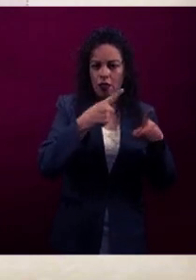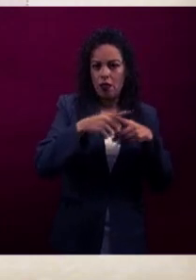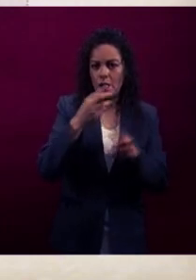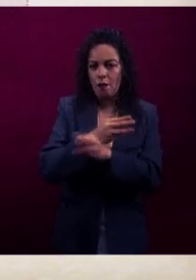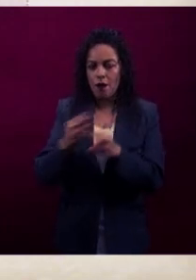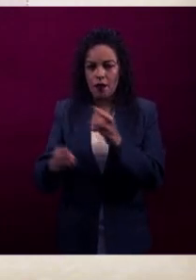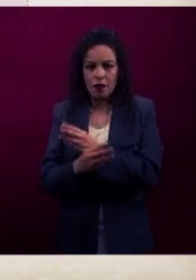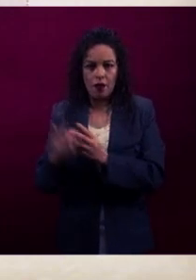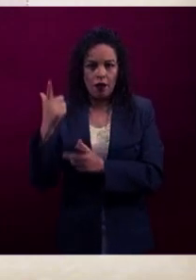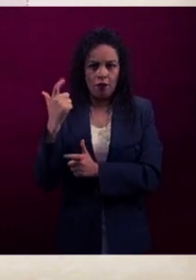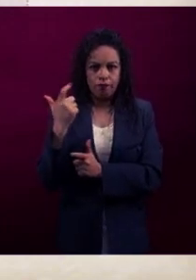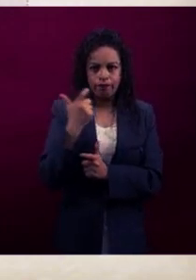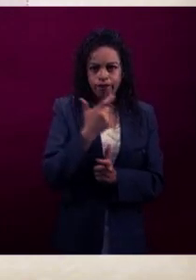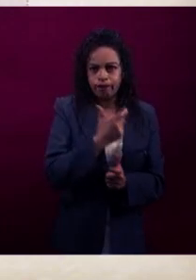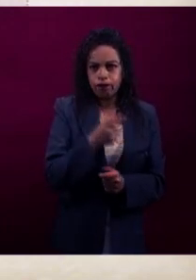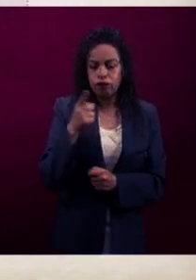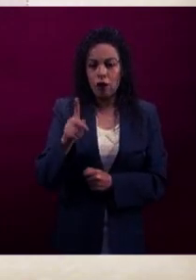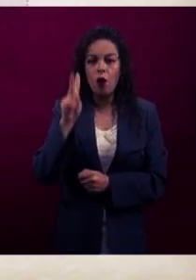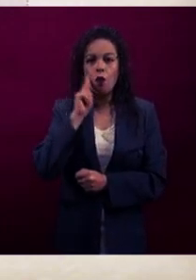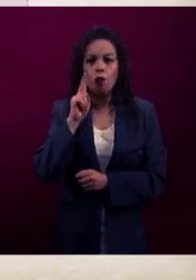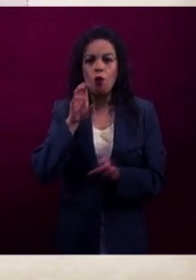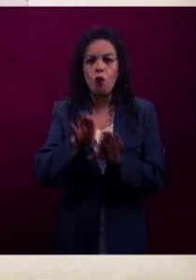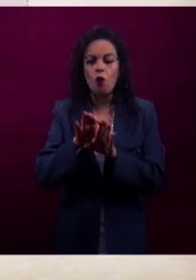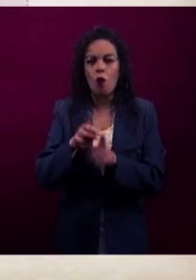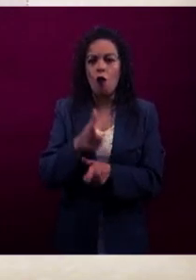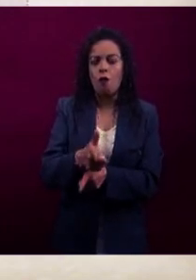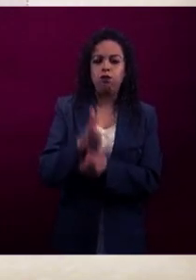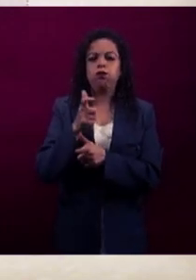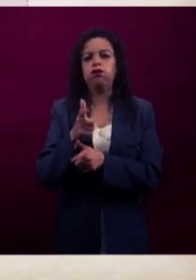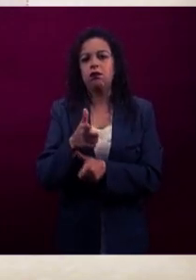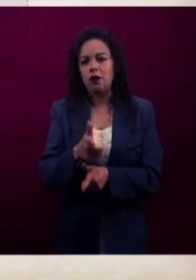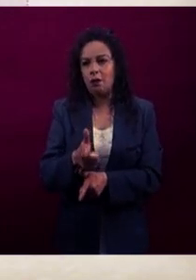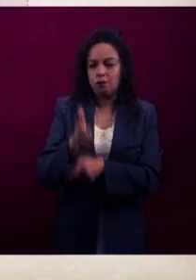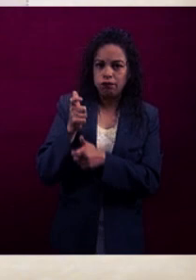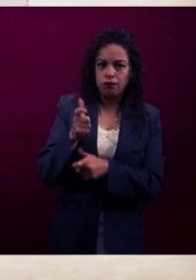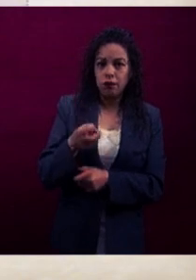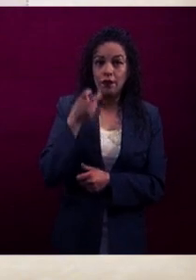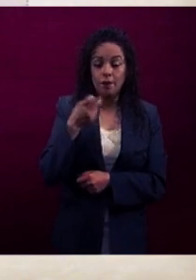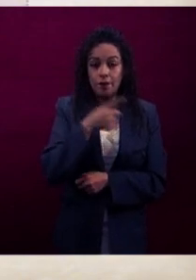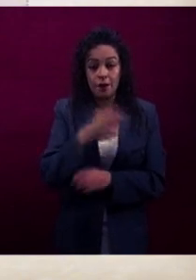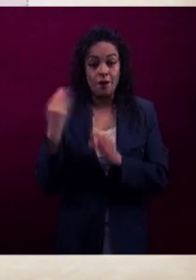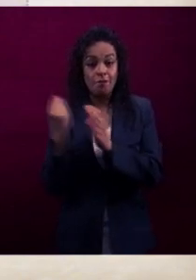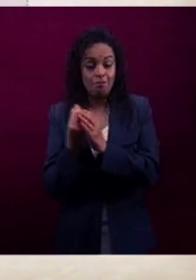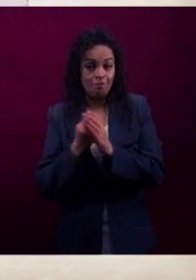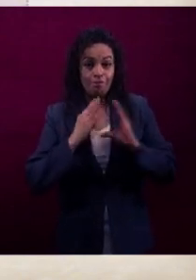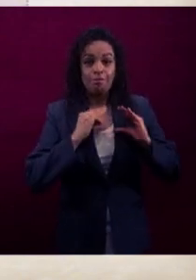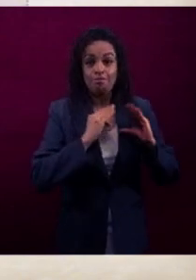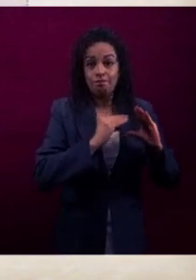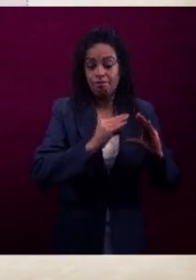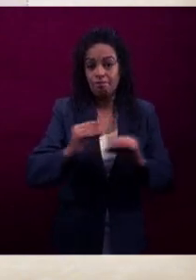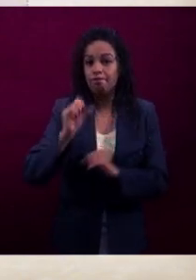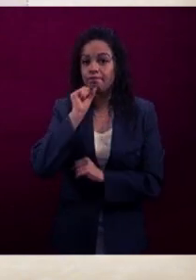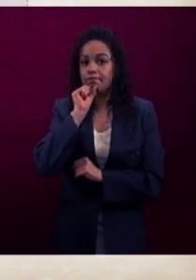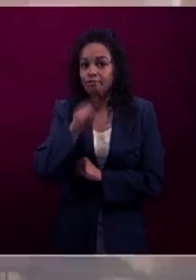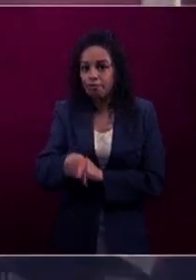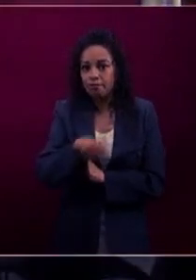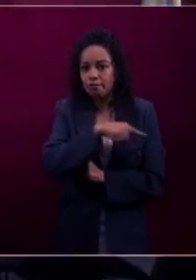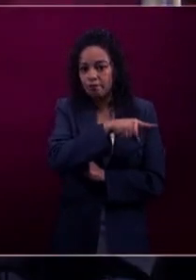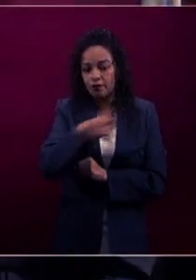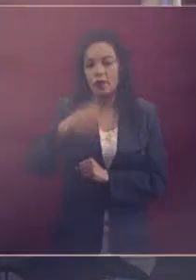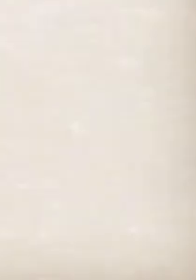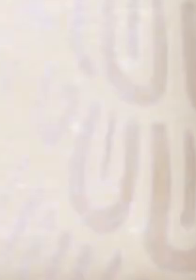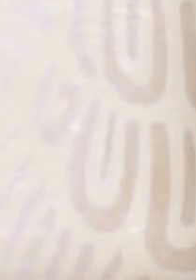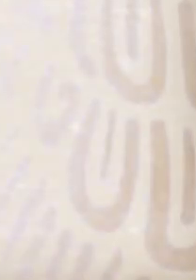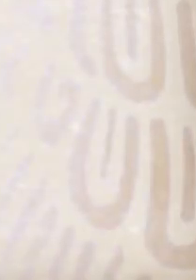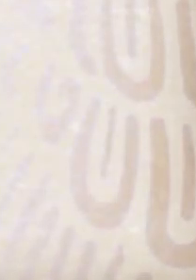realiza a cada arma una prueba de fuego y también se hace un adiestramiento a nivel usuario de cada una de las armas.